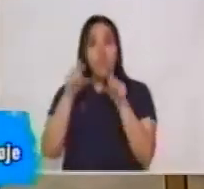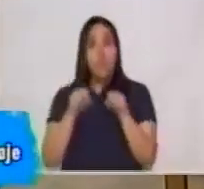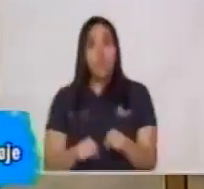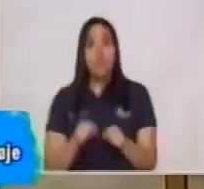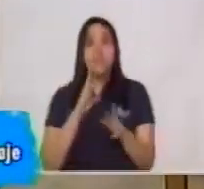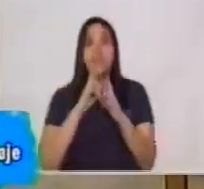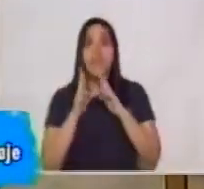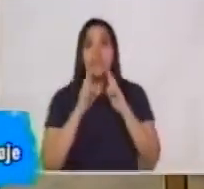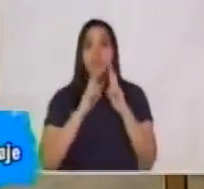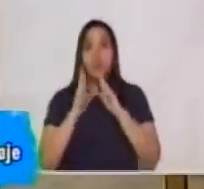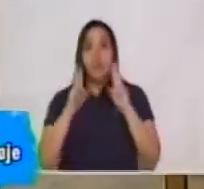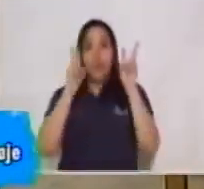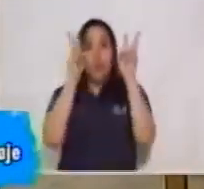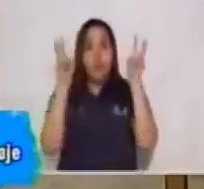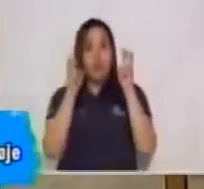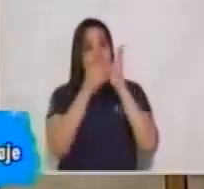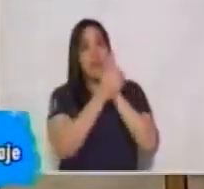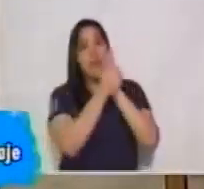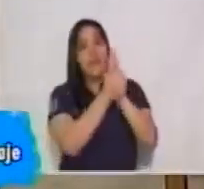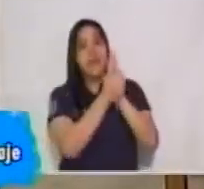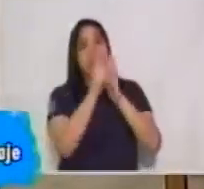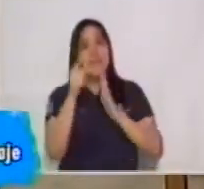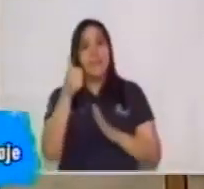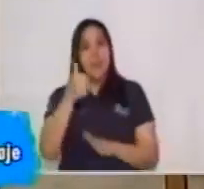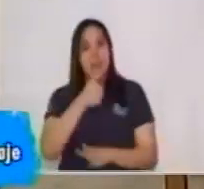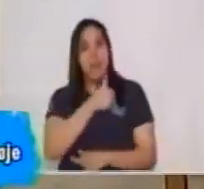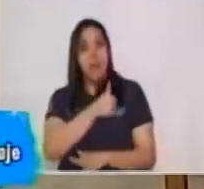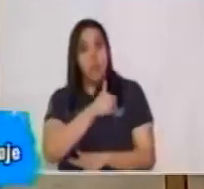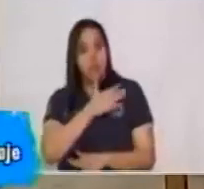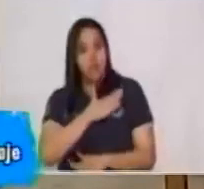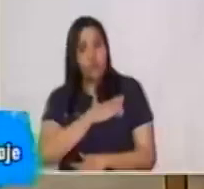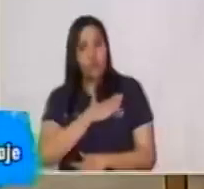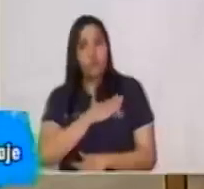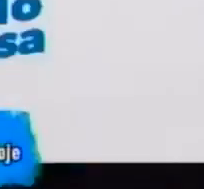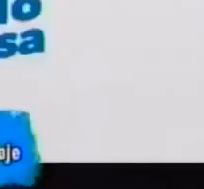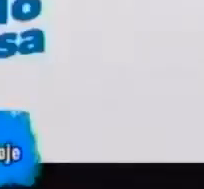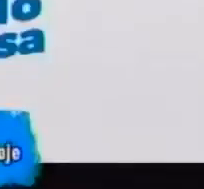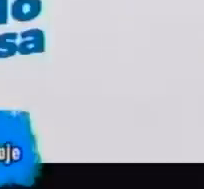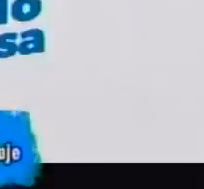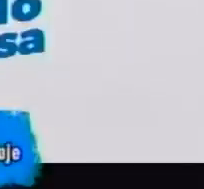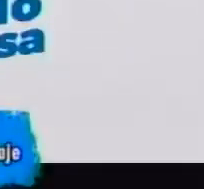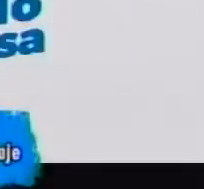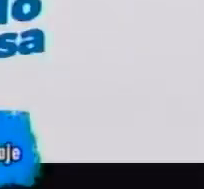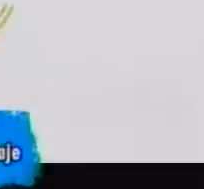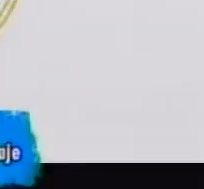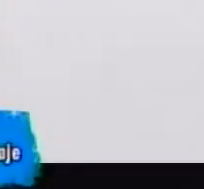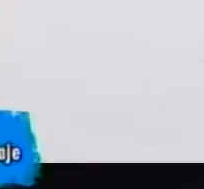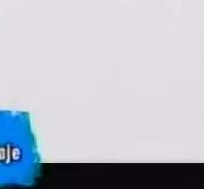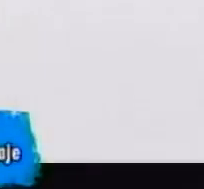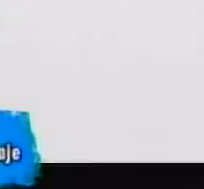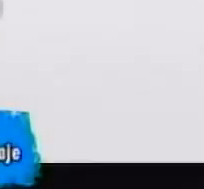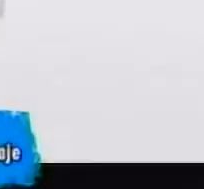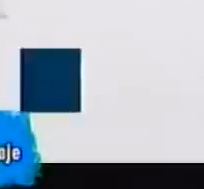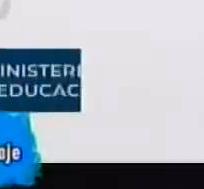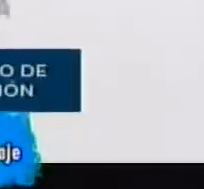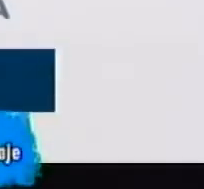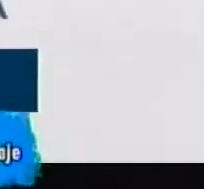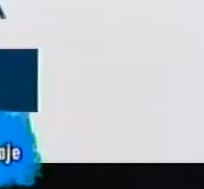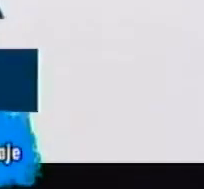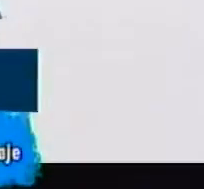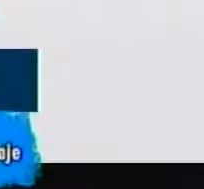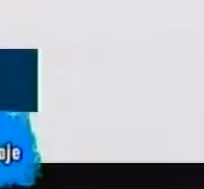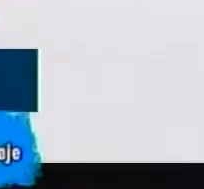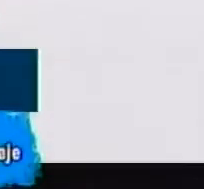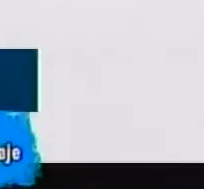con algunos temas de la guía de autoaprendizaje que estás trabajando, si tú la estás trabajando. Comparte con algún adulto lo que has